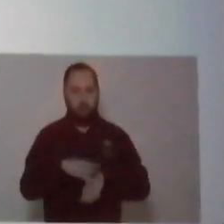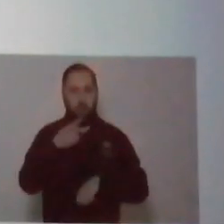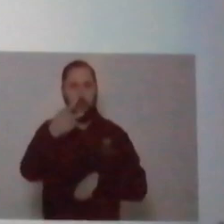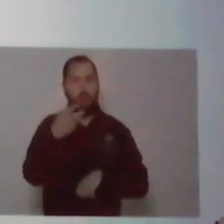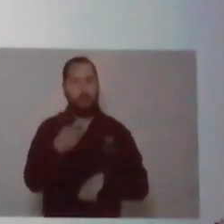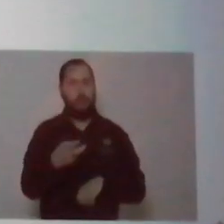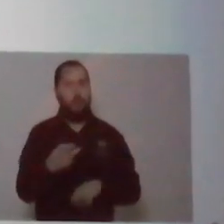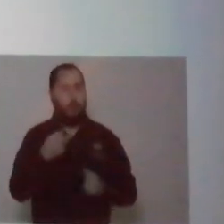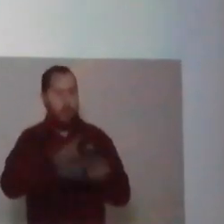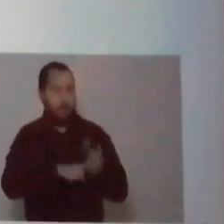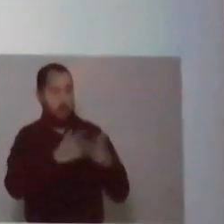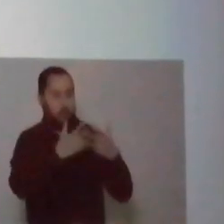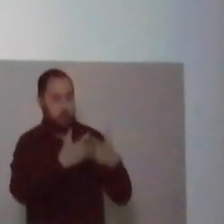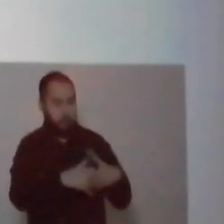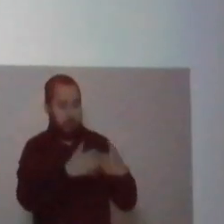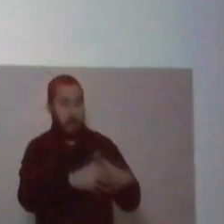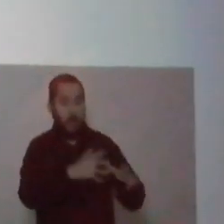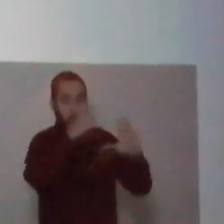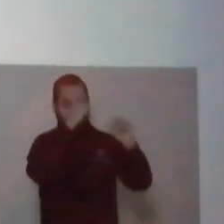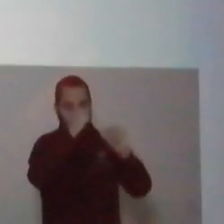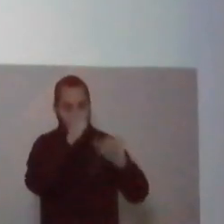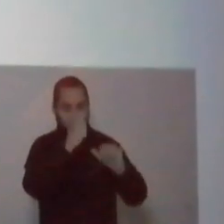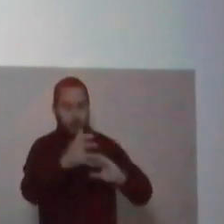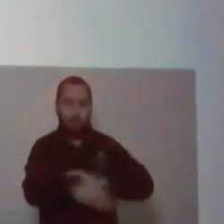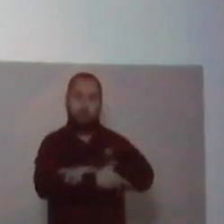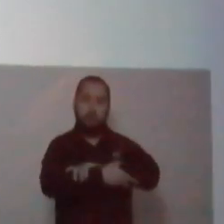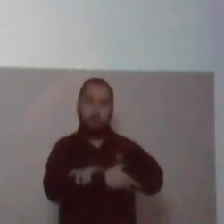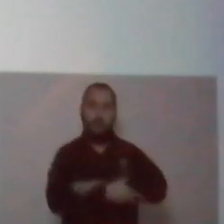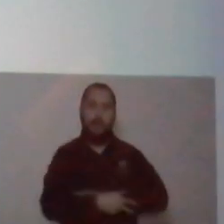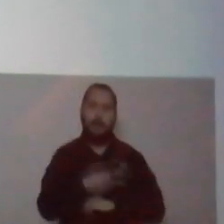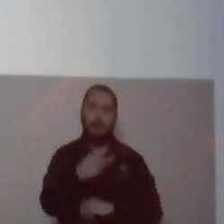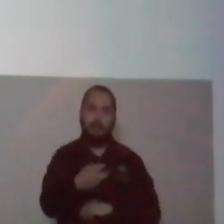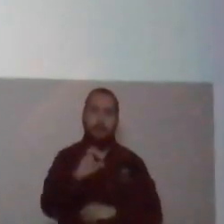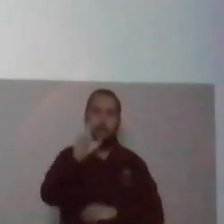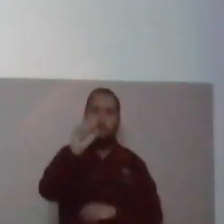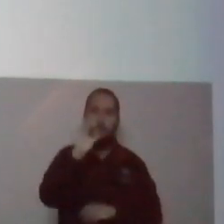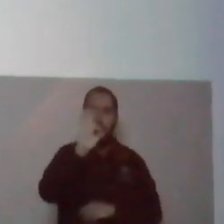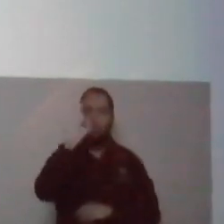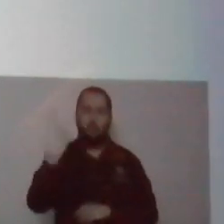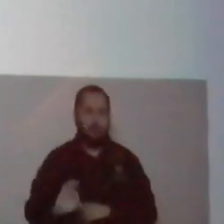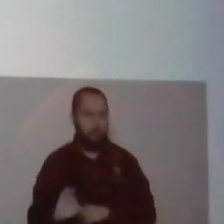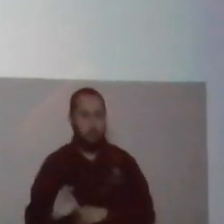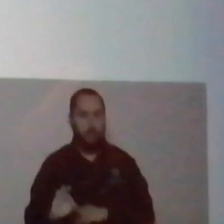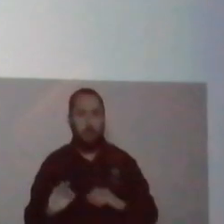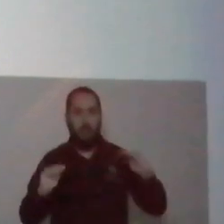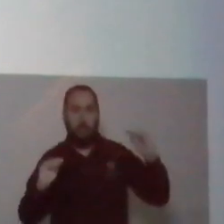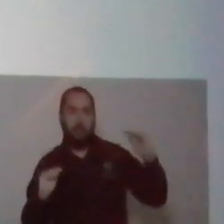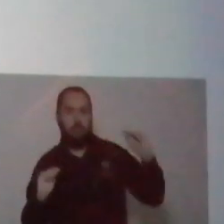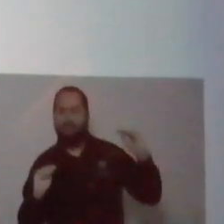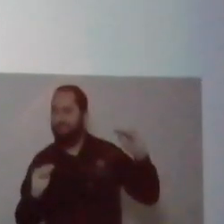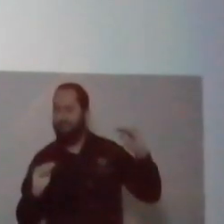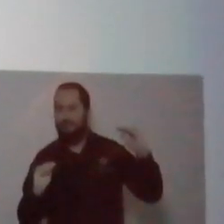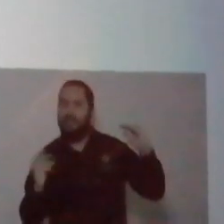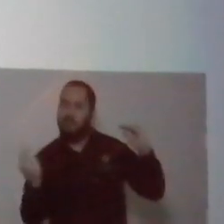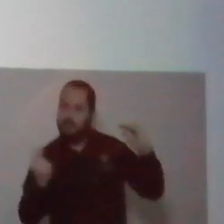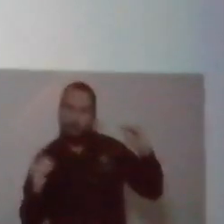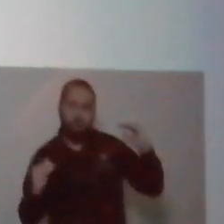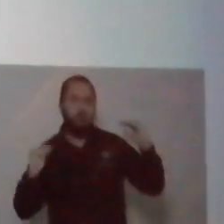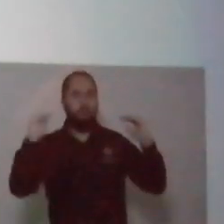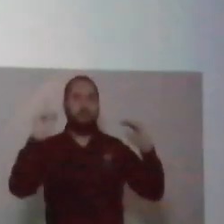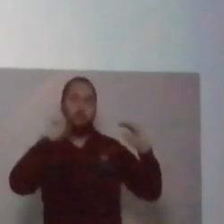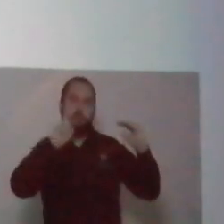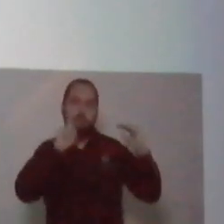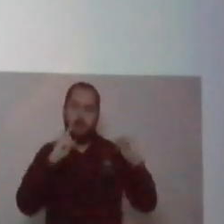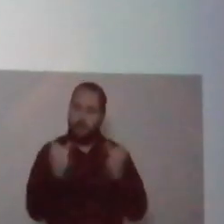industria manufacturera en acuerdo, en alianza, ese más de 20% que han dejado de ganar nuestras mujeres